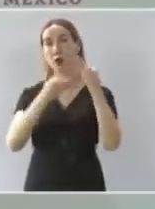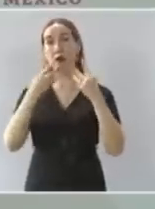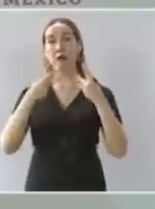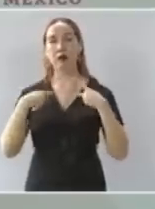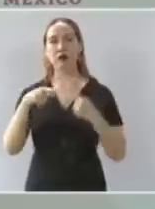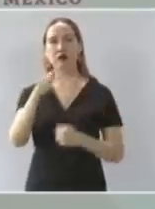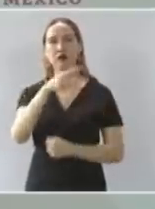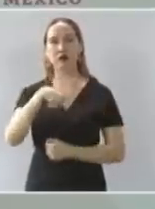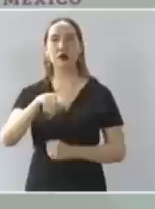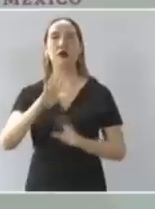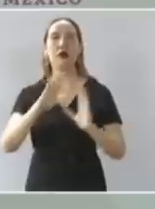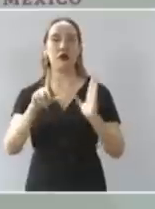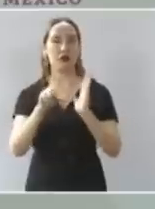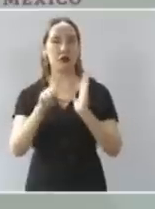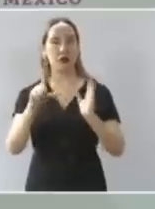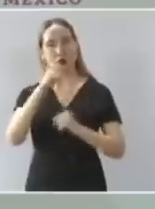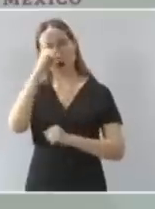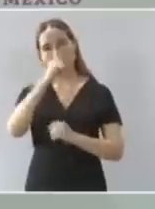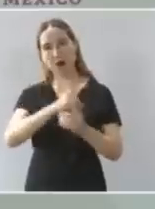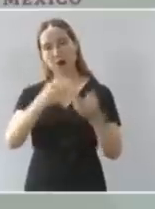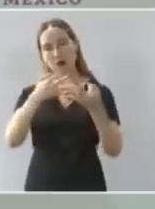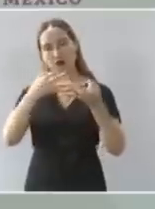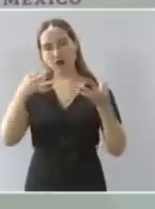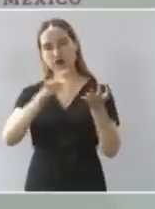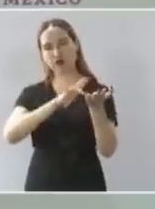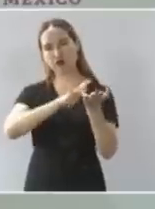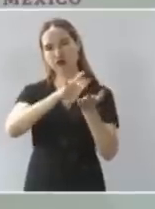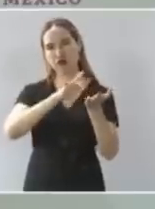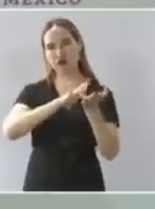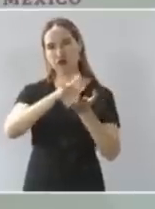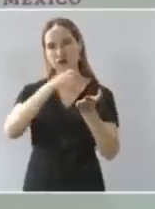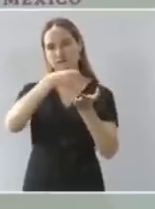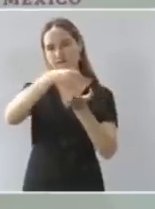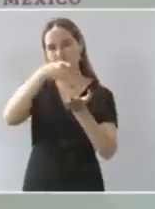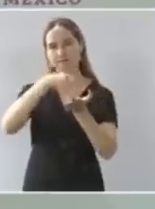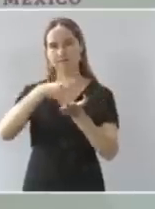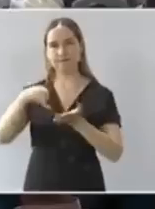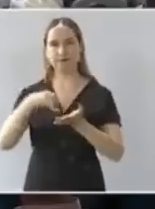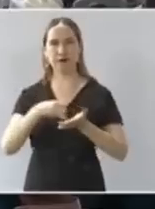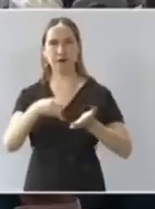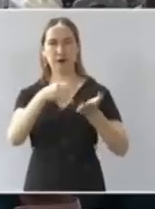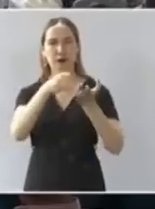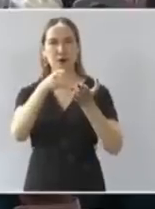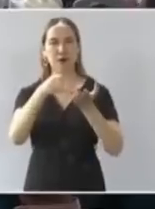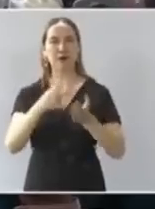fertilizantes gratuitos todos